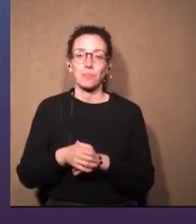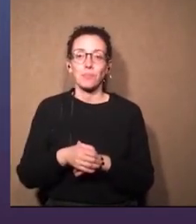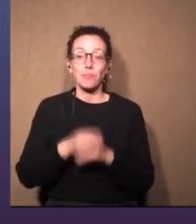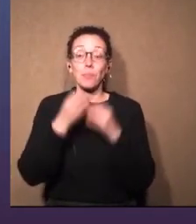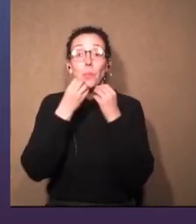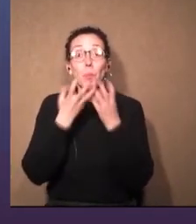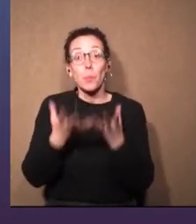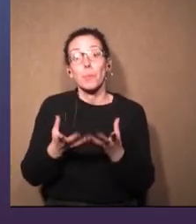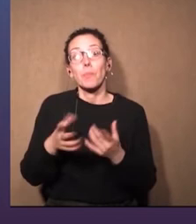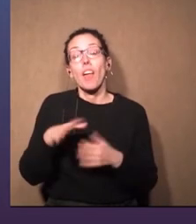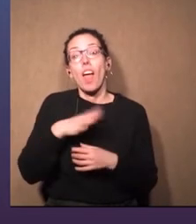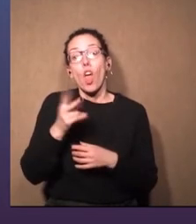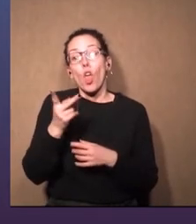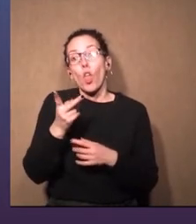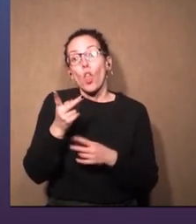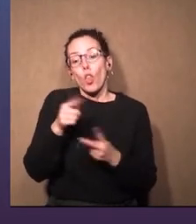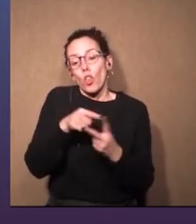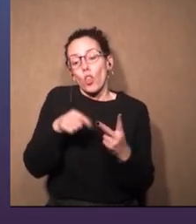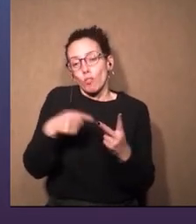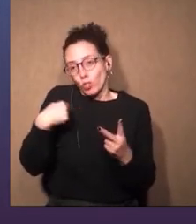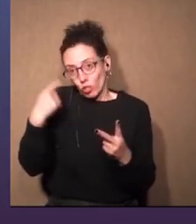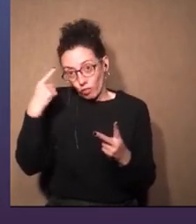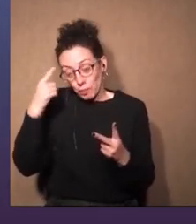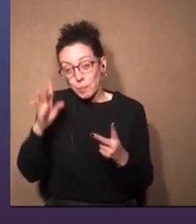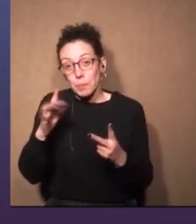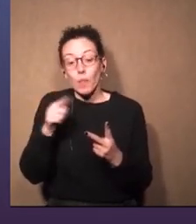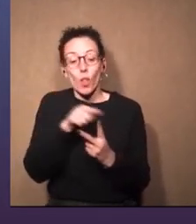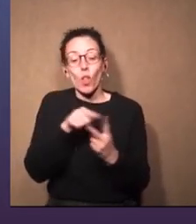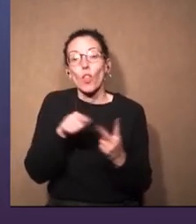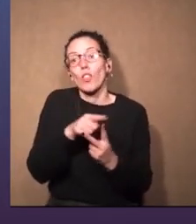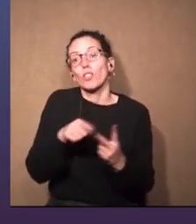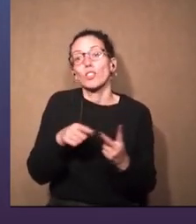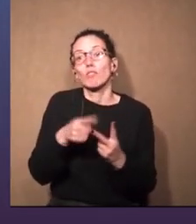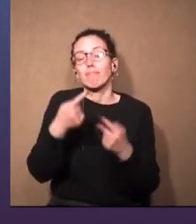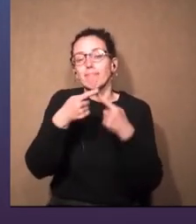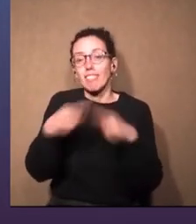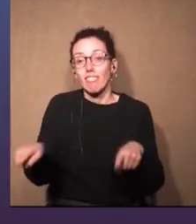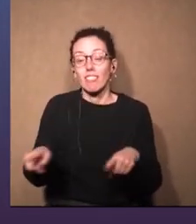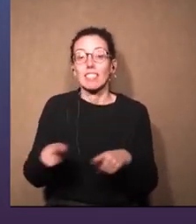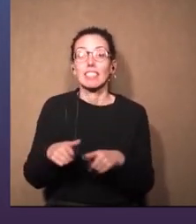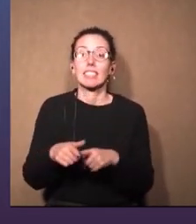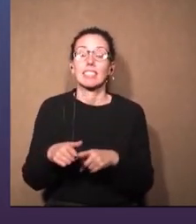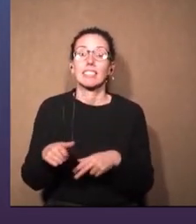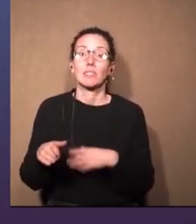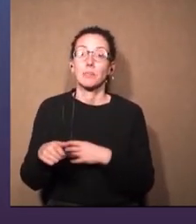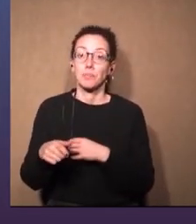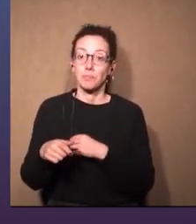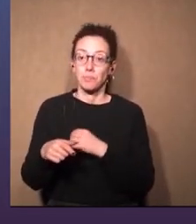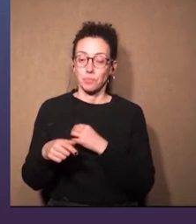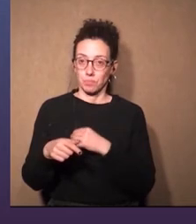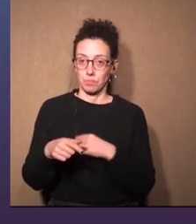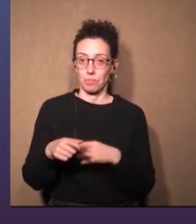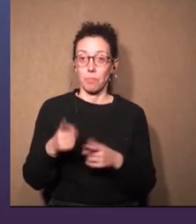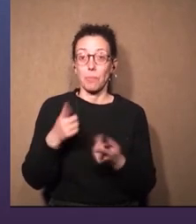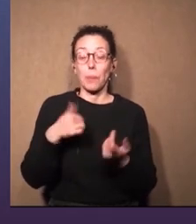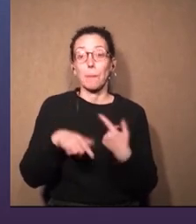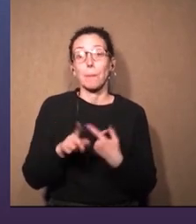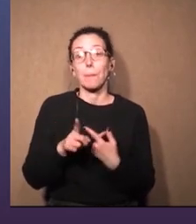Bueno, tenemos como dos partes, yo lo veo así, bastante diferentes, pero